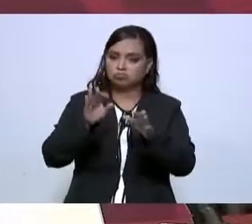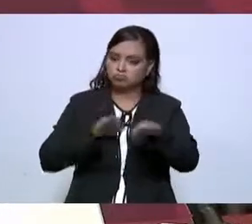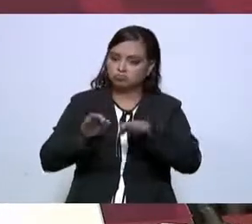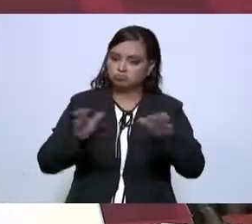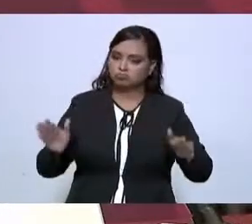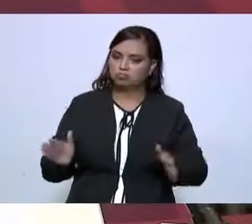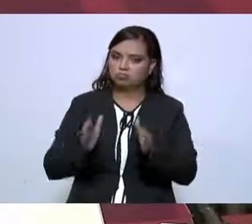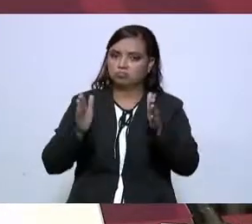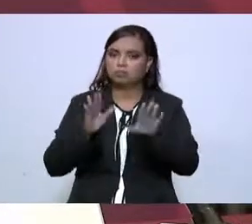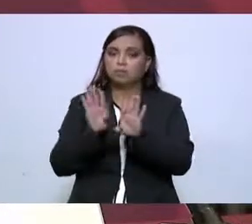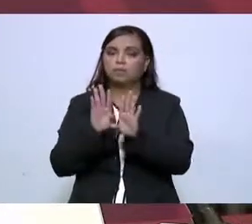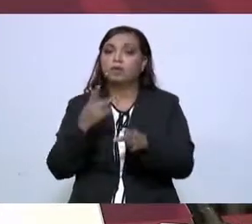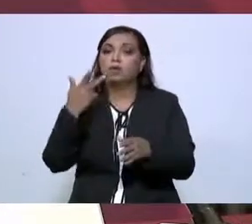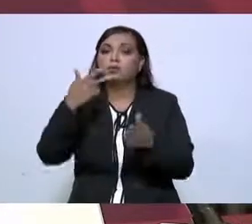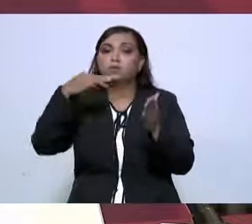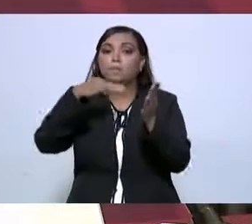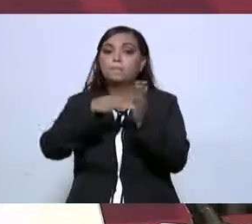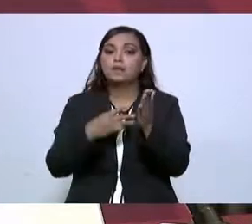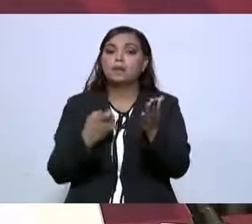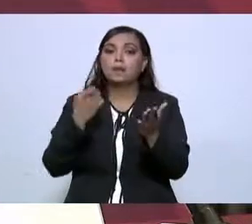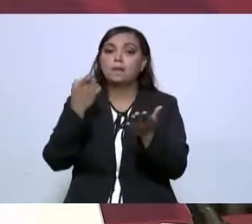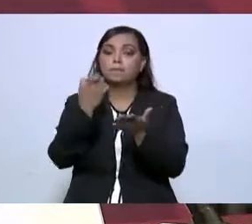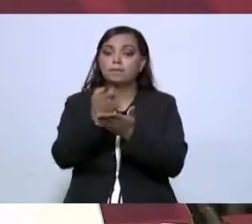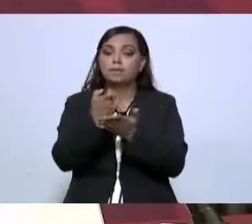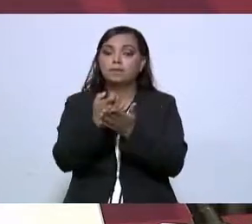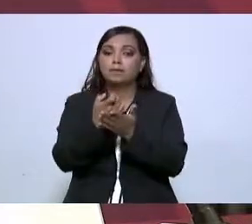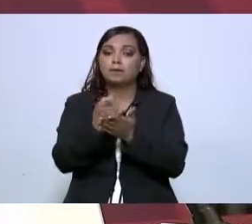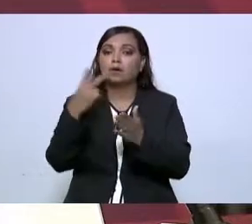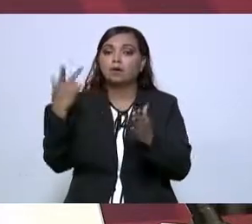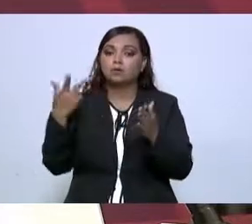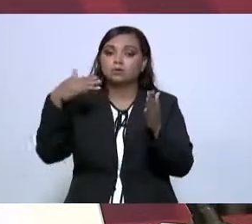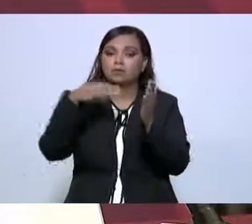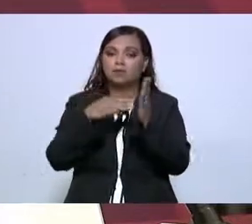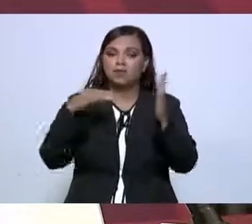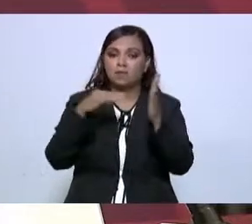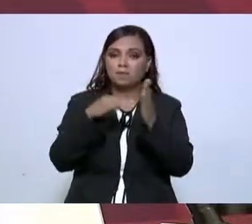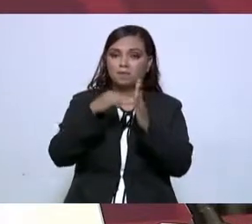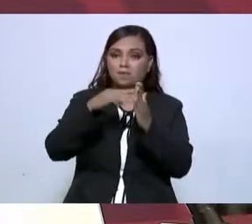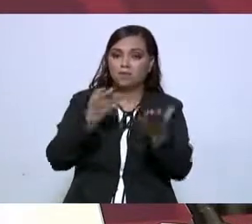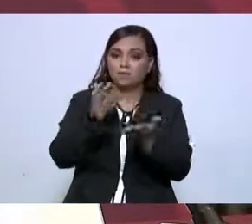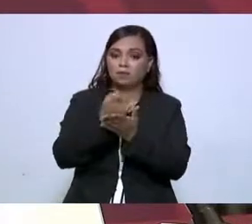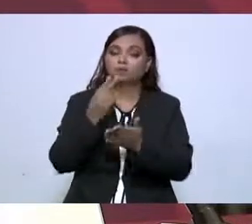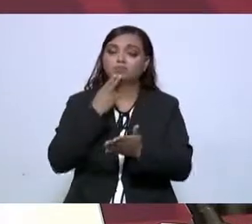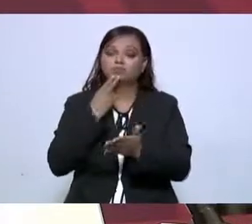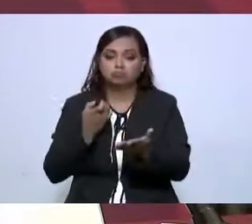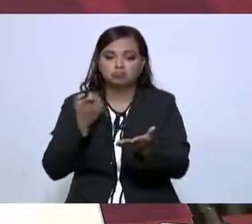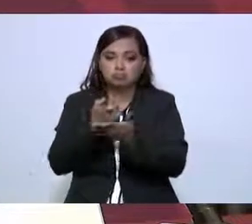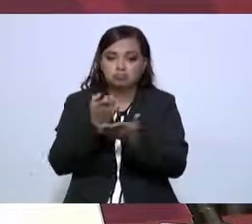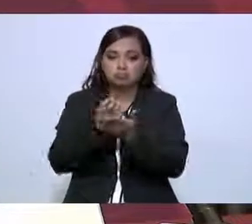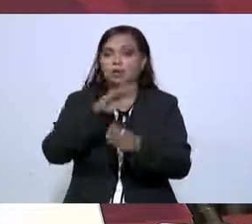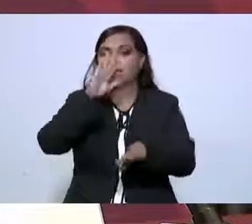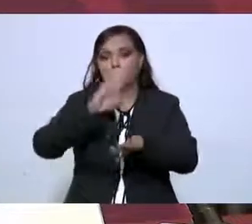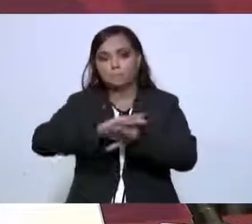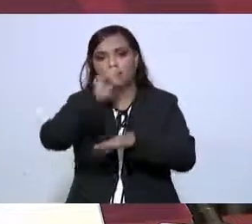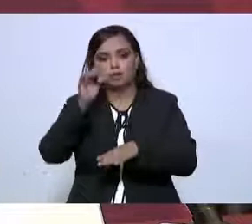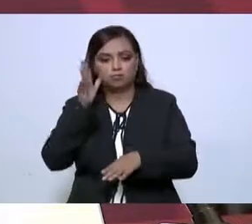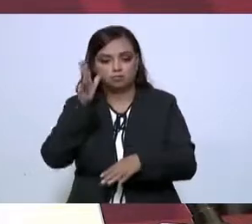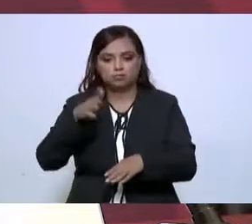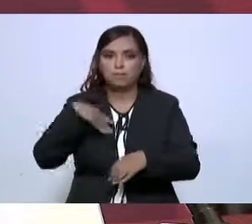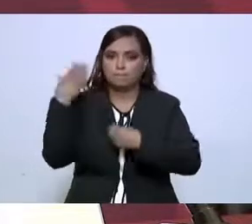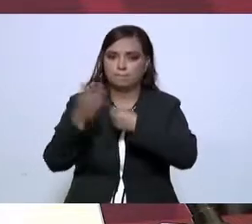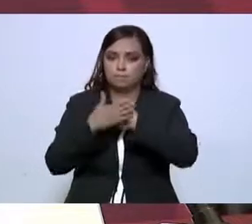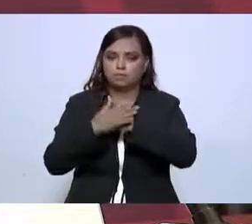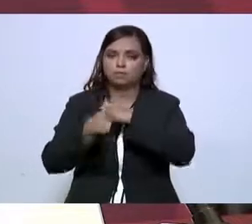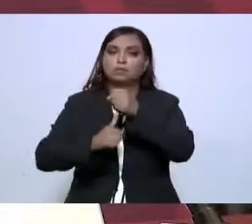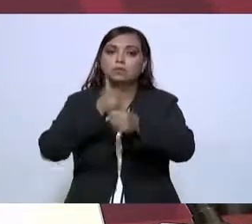invertido alrededor de ocho mil millones de pesos hasta ahora y vamos a invertir el